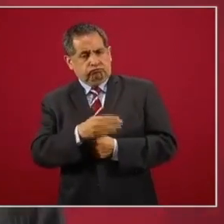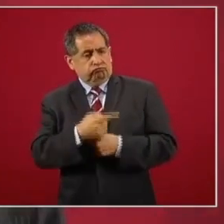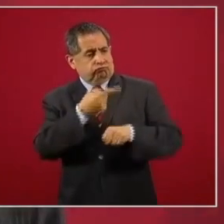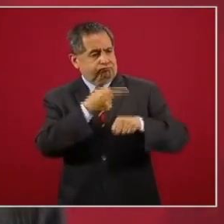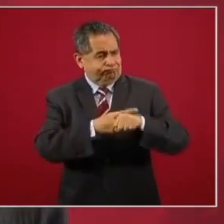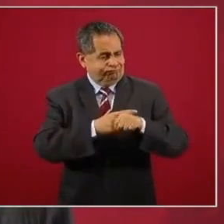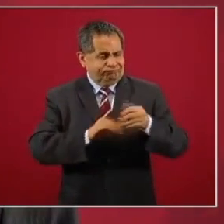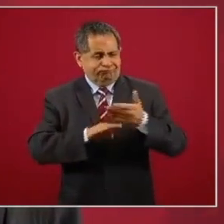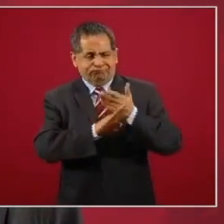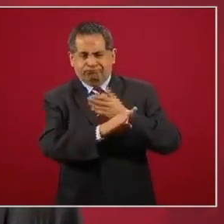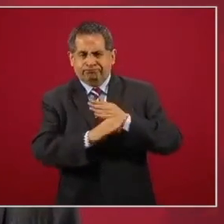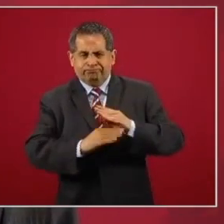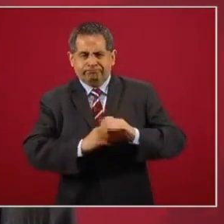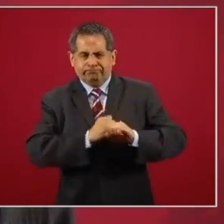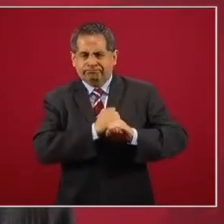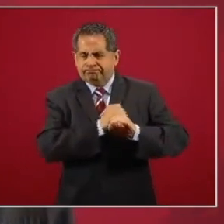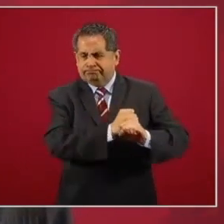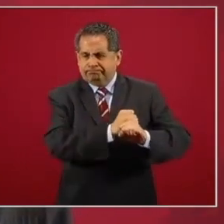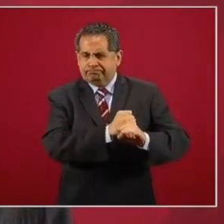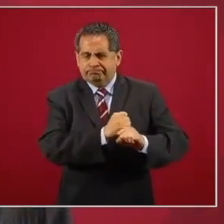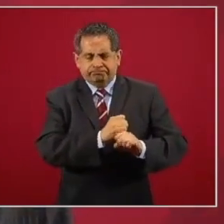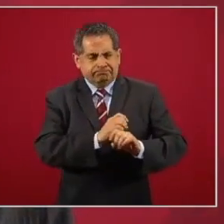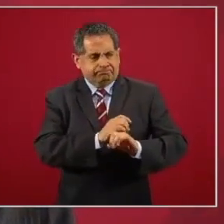cualquier enfermedad, cualquier